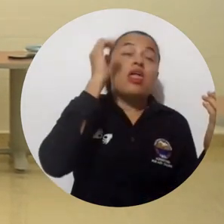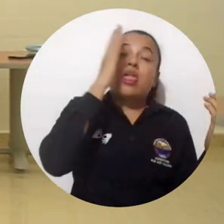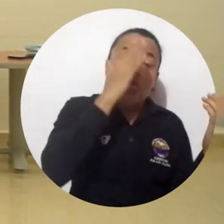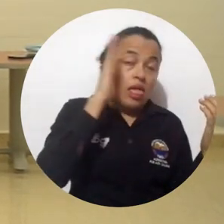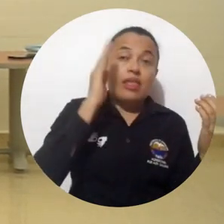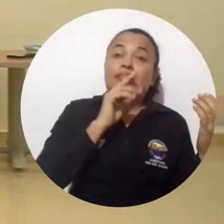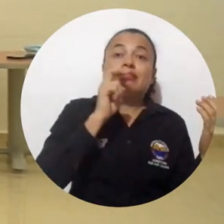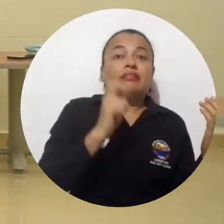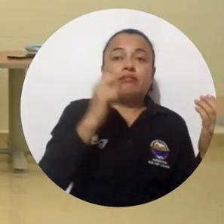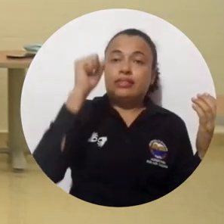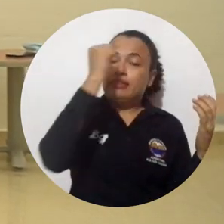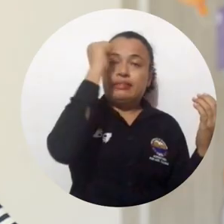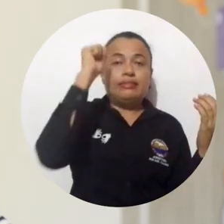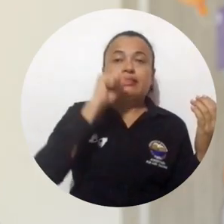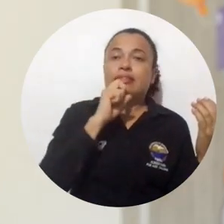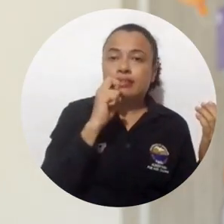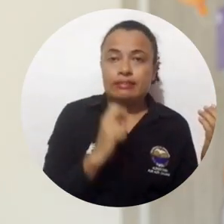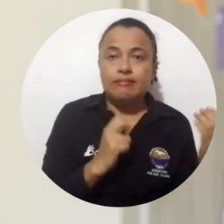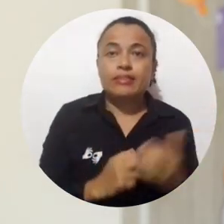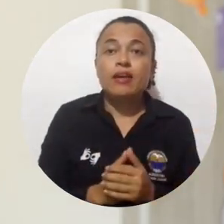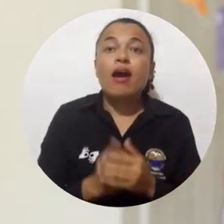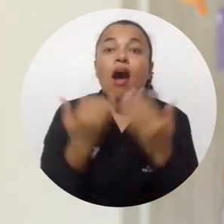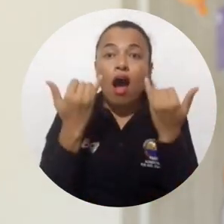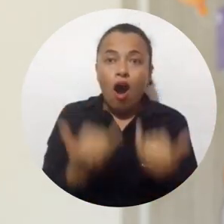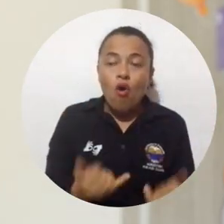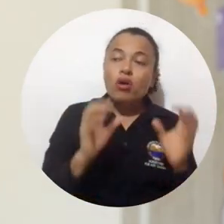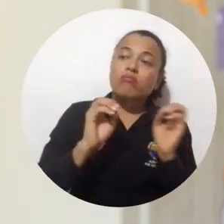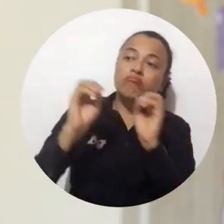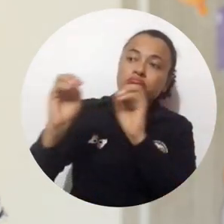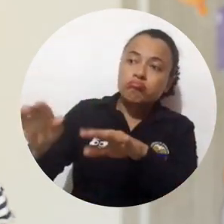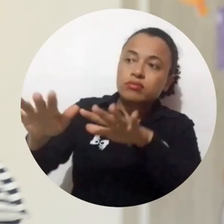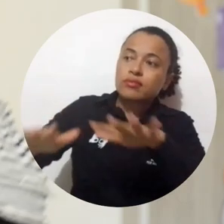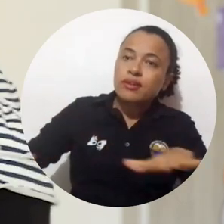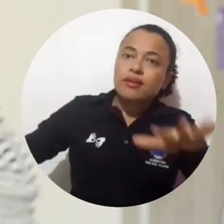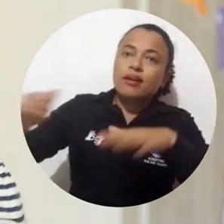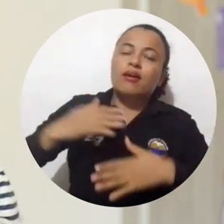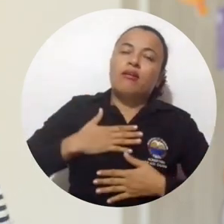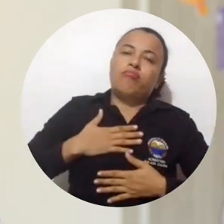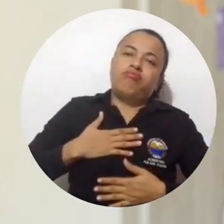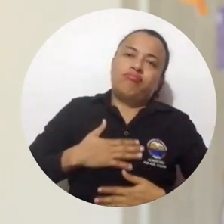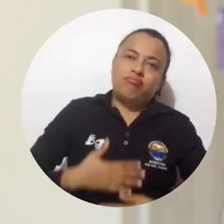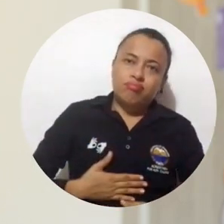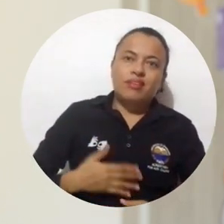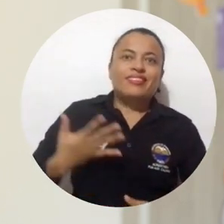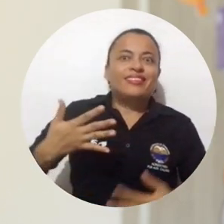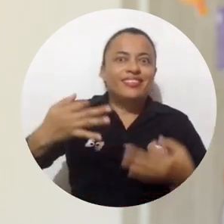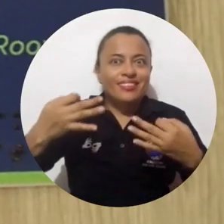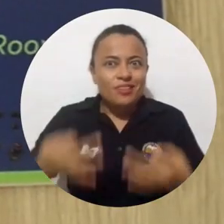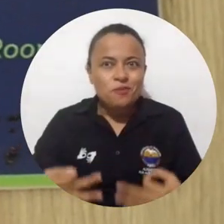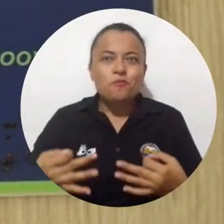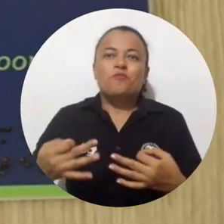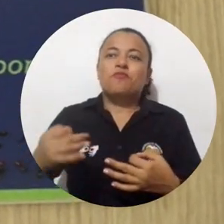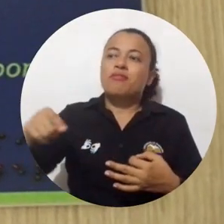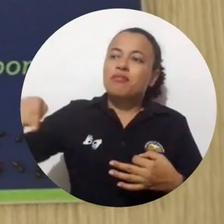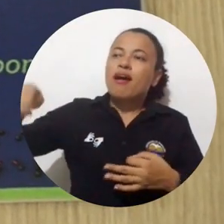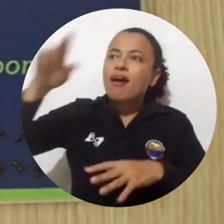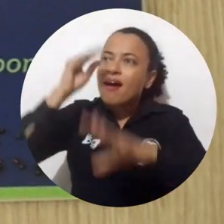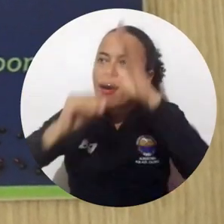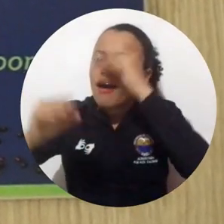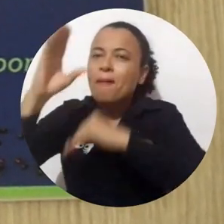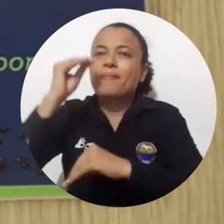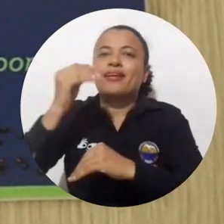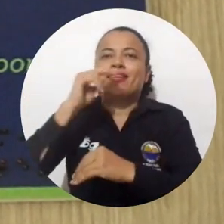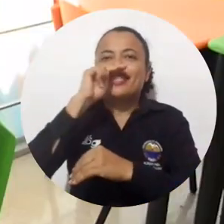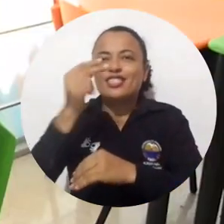poder concentrarse en las clases. Ahora pues ella puede estar aquí, hay un espacio seguro para ella donde puede no